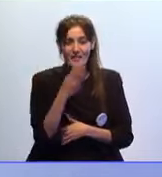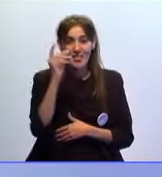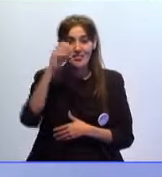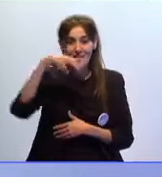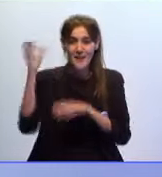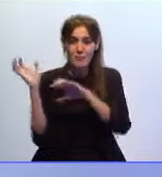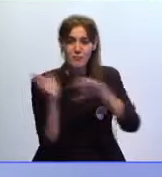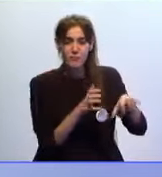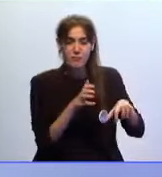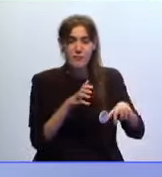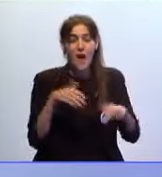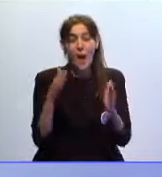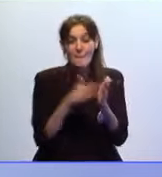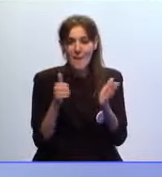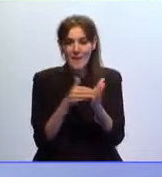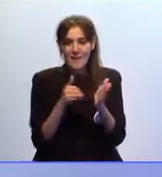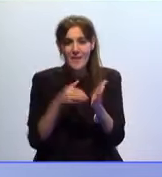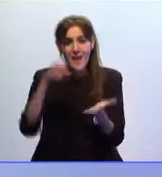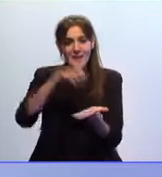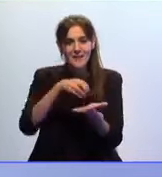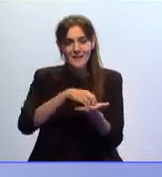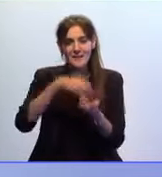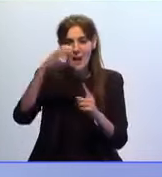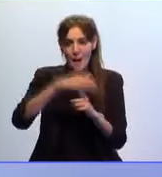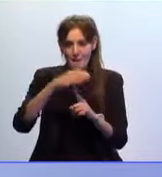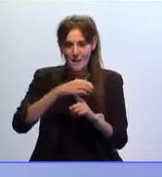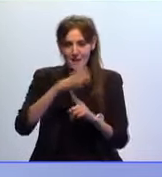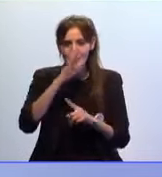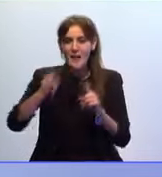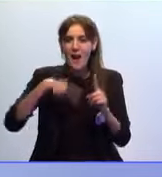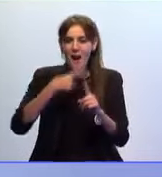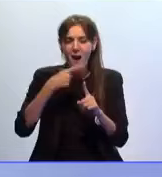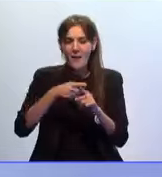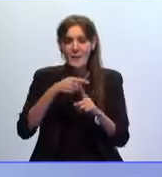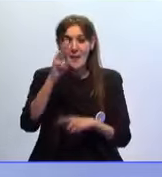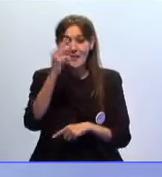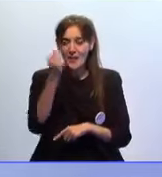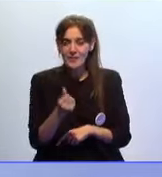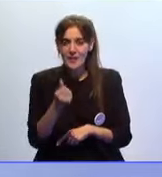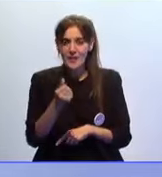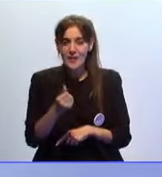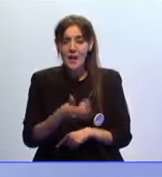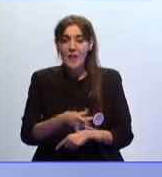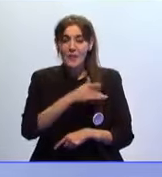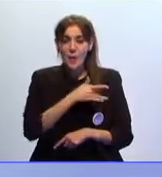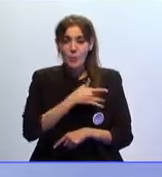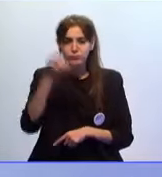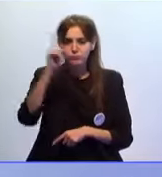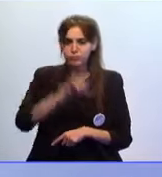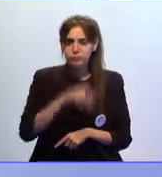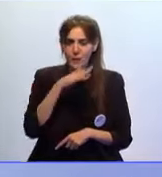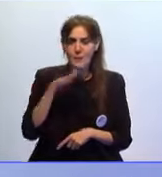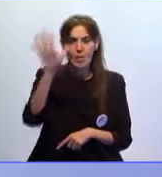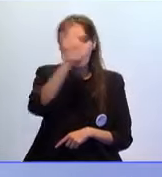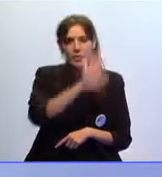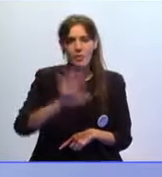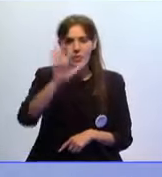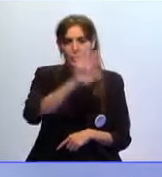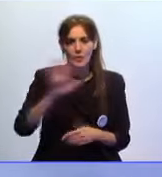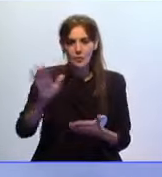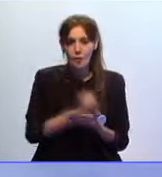especialmente en Valencia y Castilla-La Mancha. Además, se han decretado tres días de luto oficial en todo el Estado